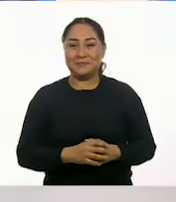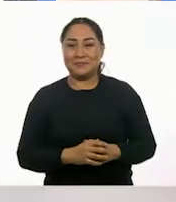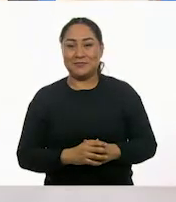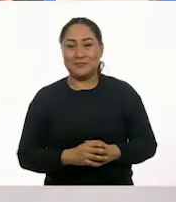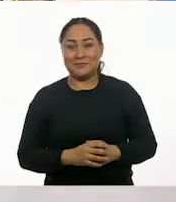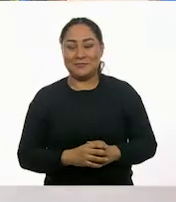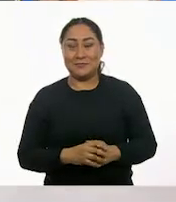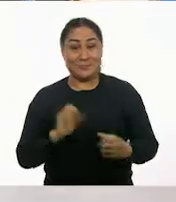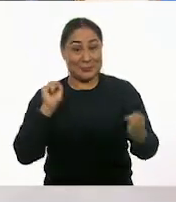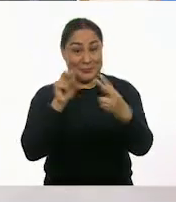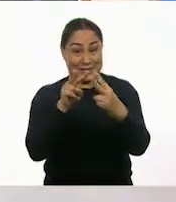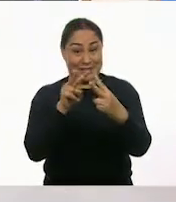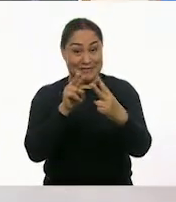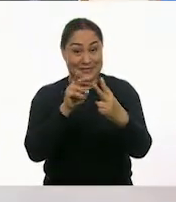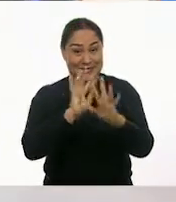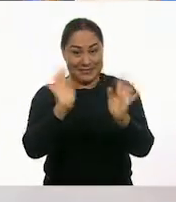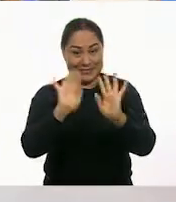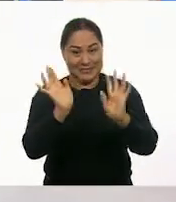¡Nos vemos!